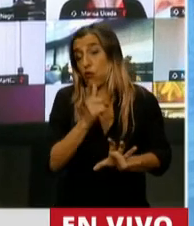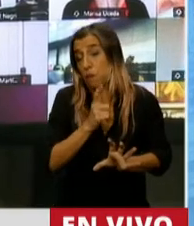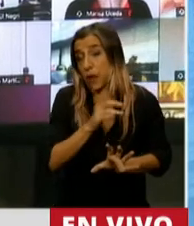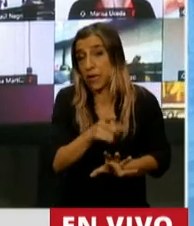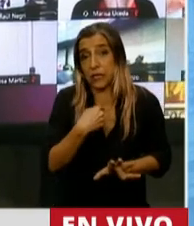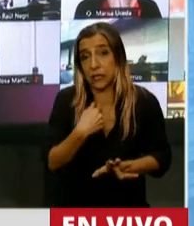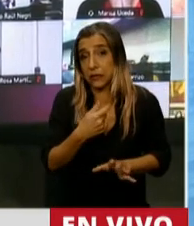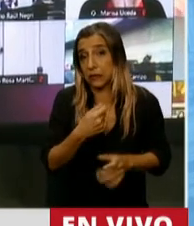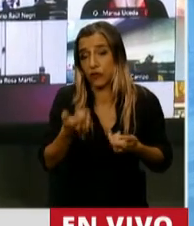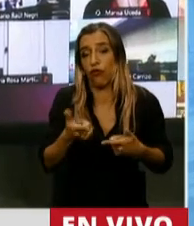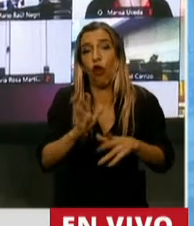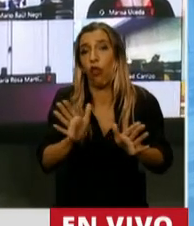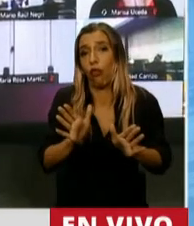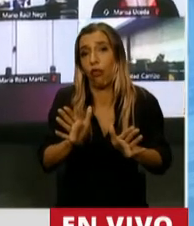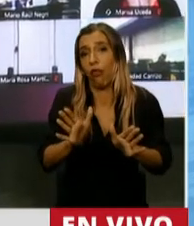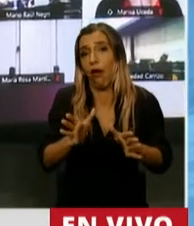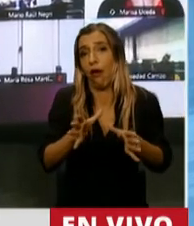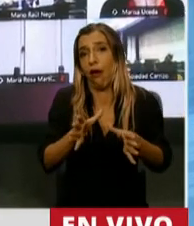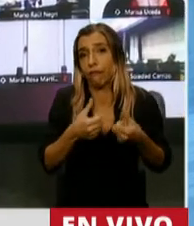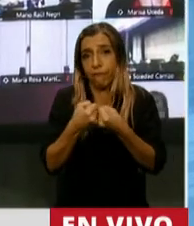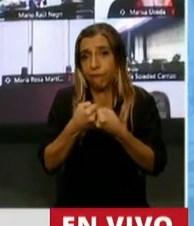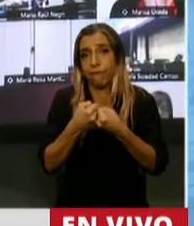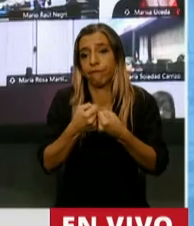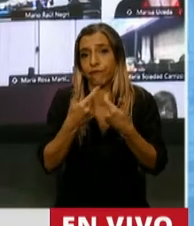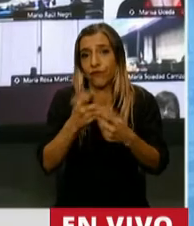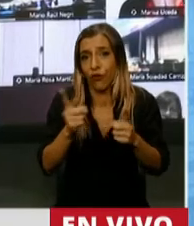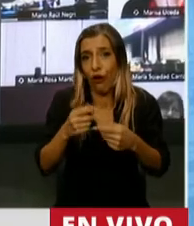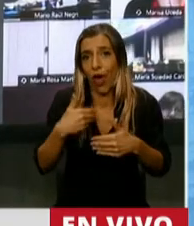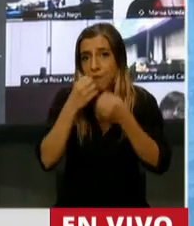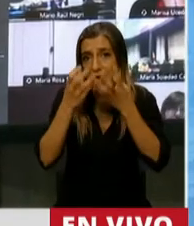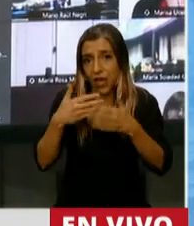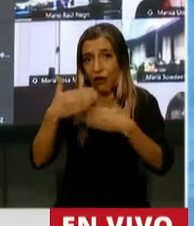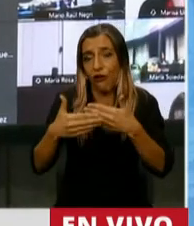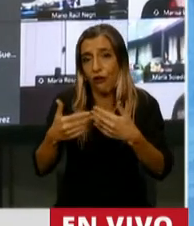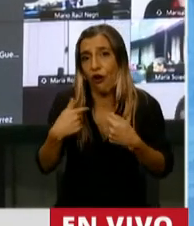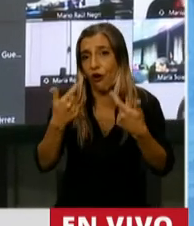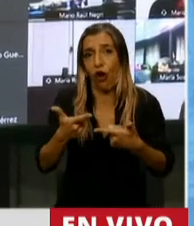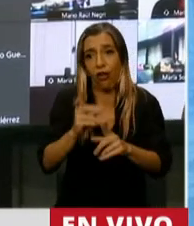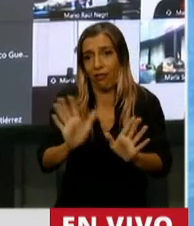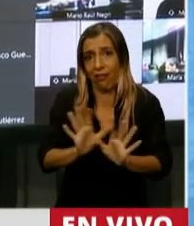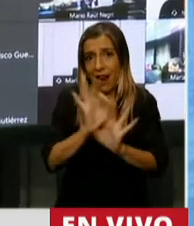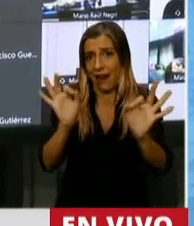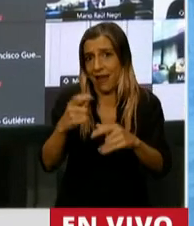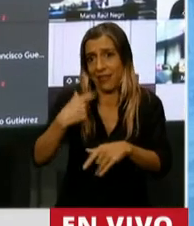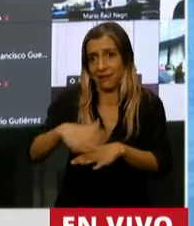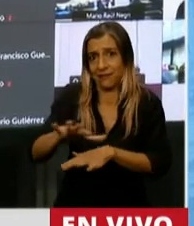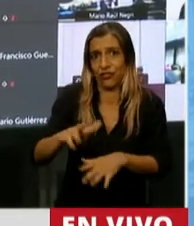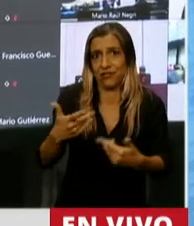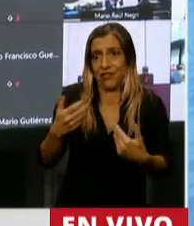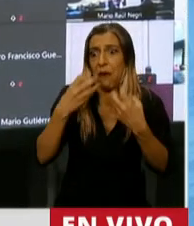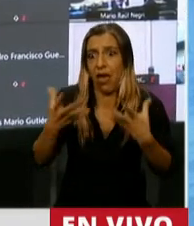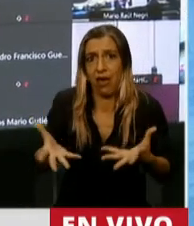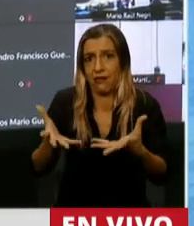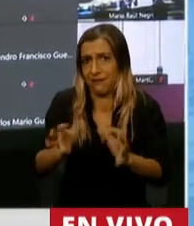ni a nadie en particular, y mucho menos a nuestra patria y a cada uno de los argentinos y las argentinas. En referencia al